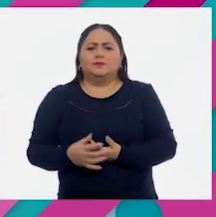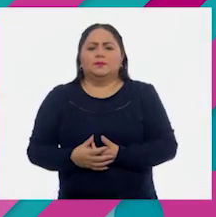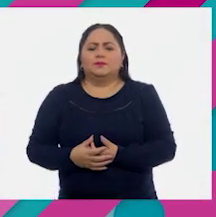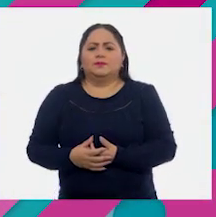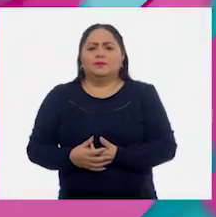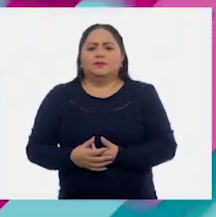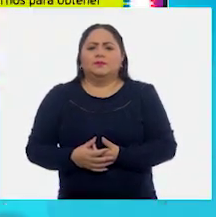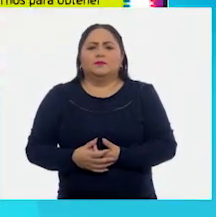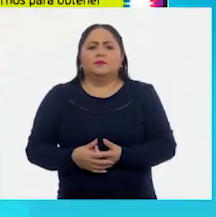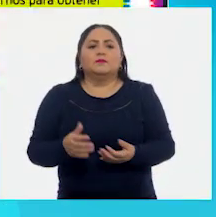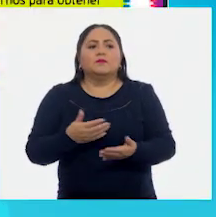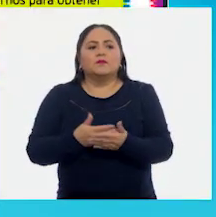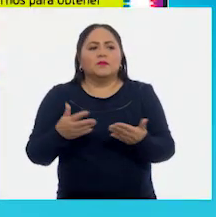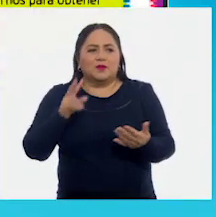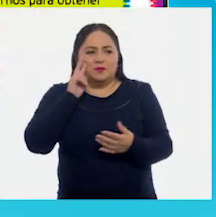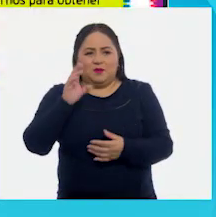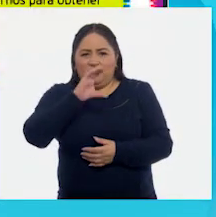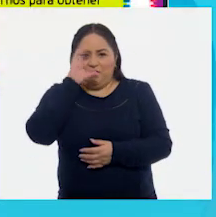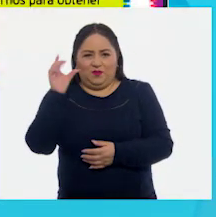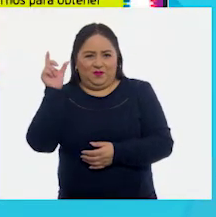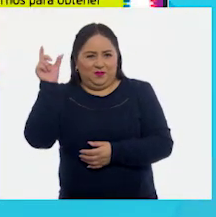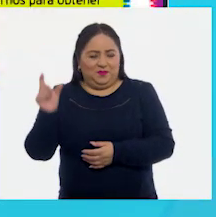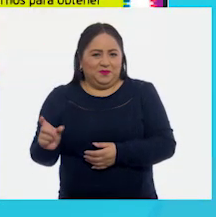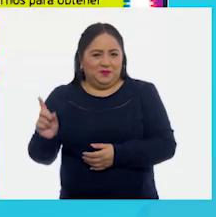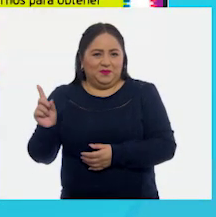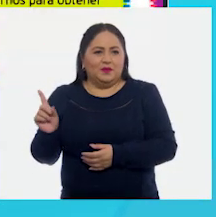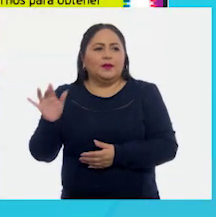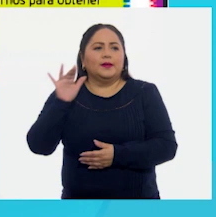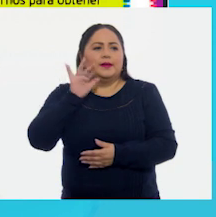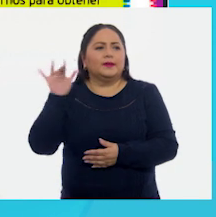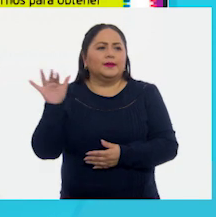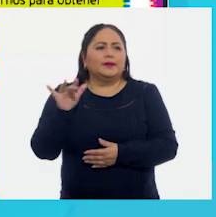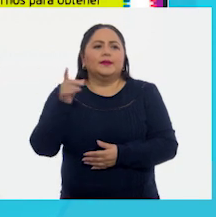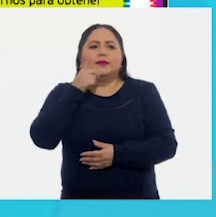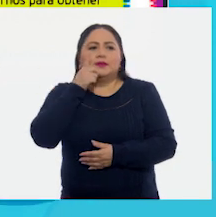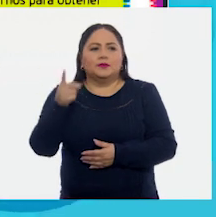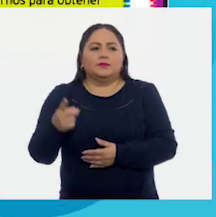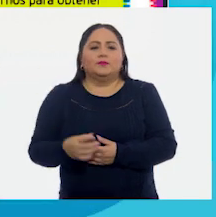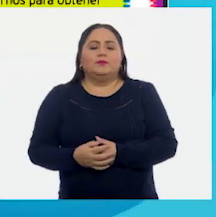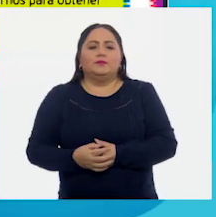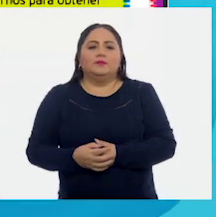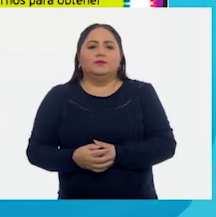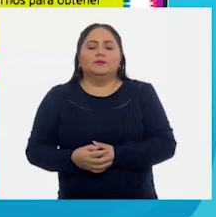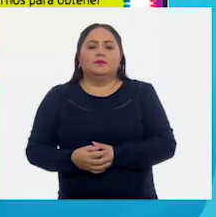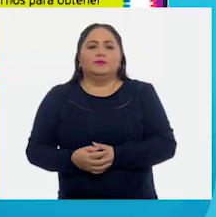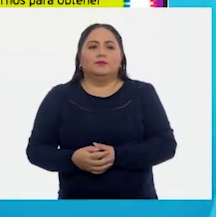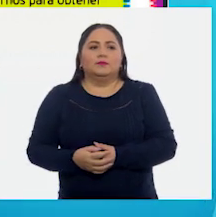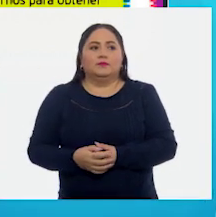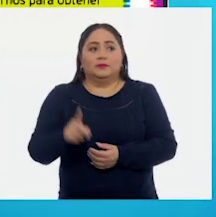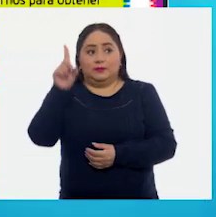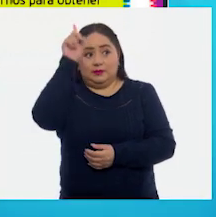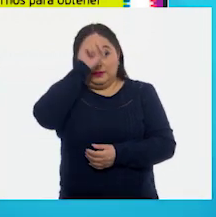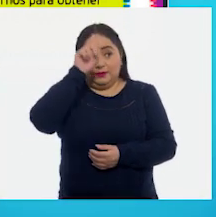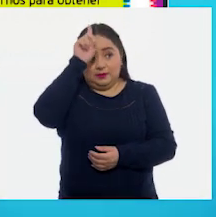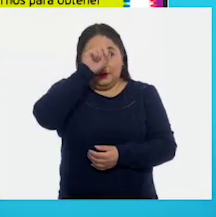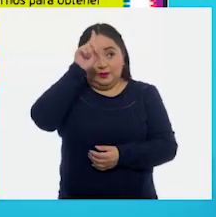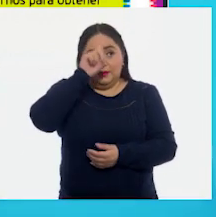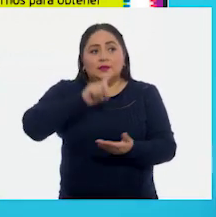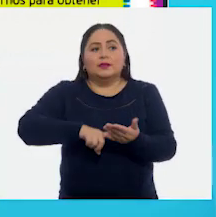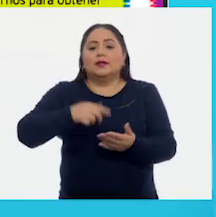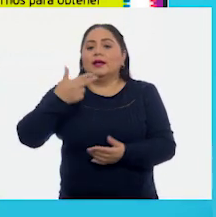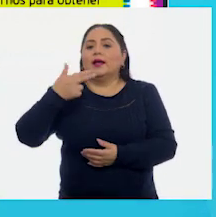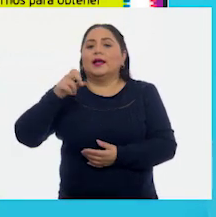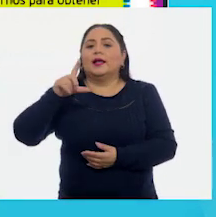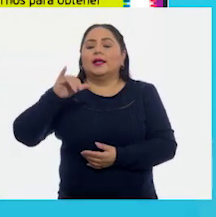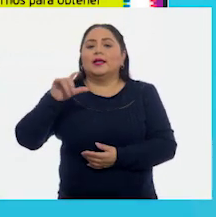Vamos con la primera imagen. Vamos a leer. Dice... Recomendación de Elix.